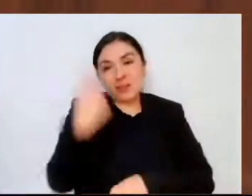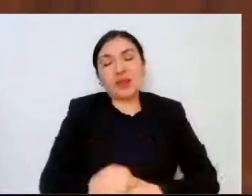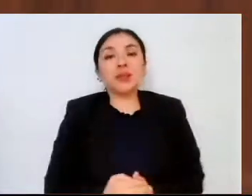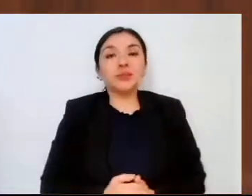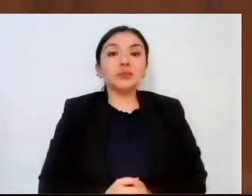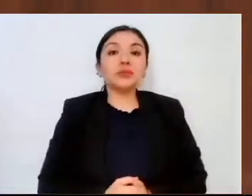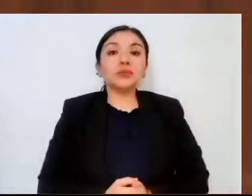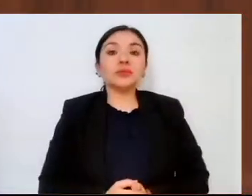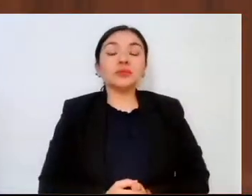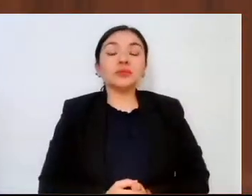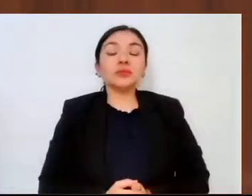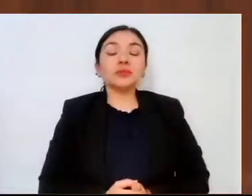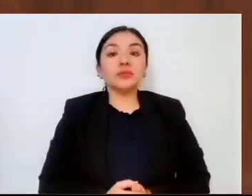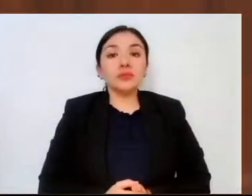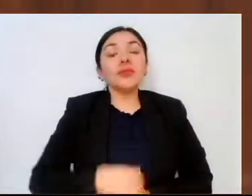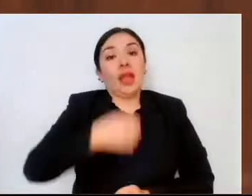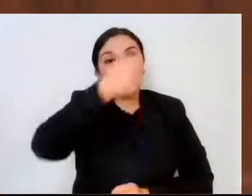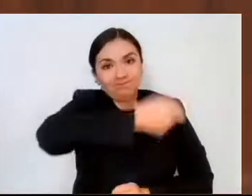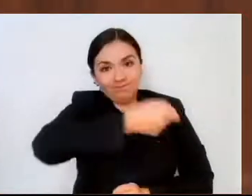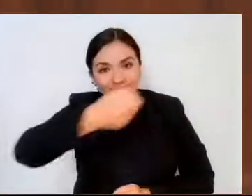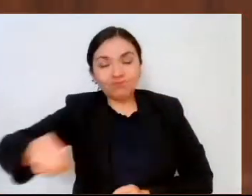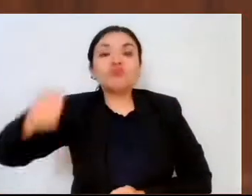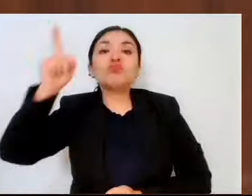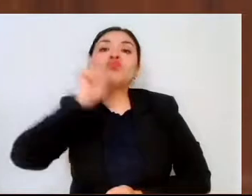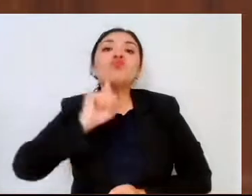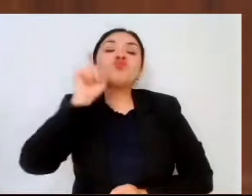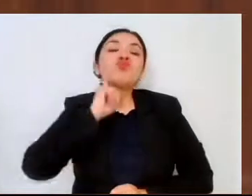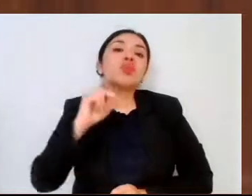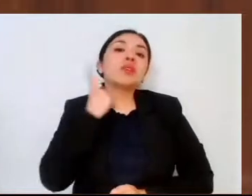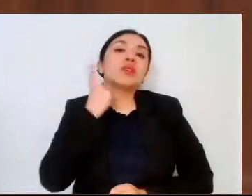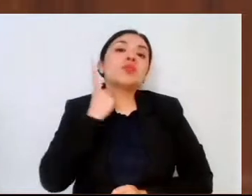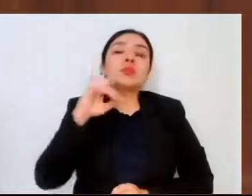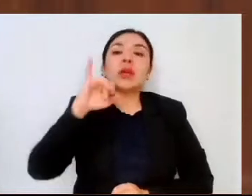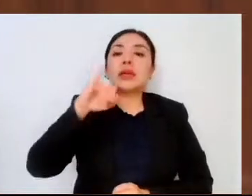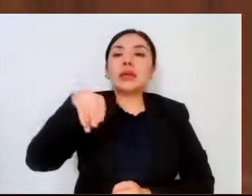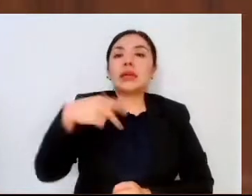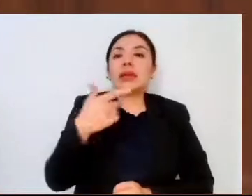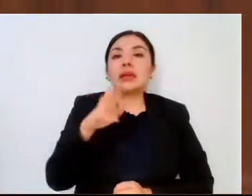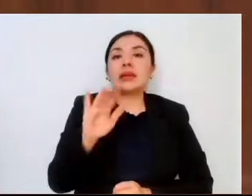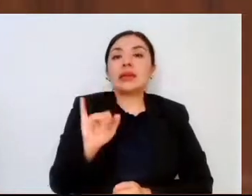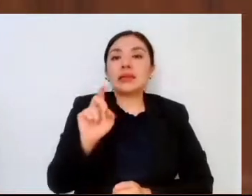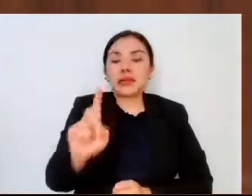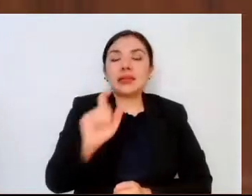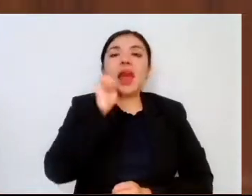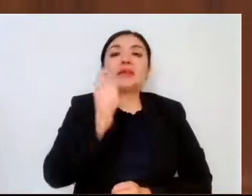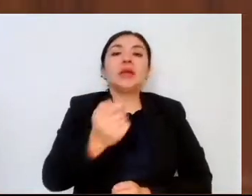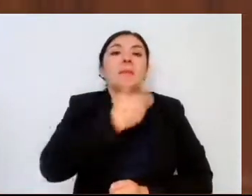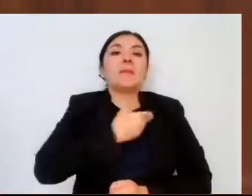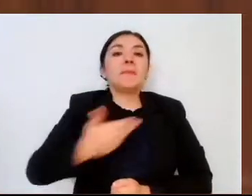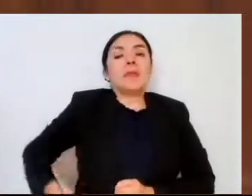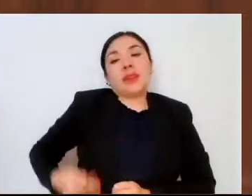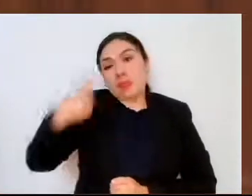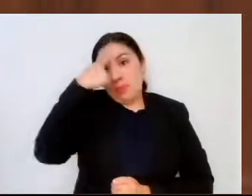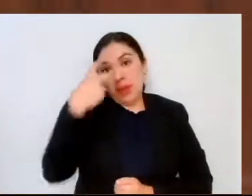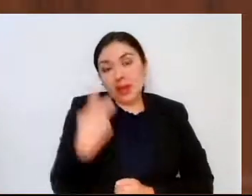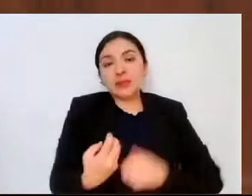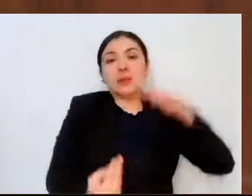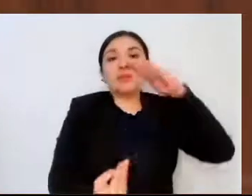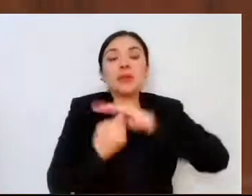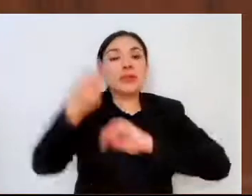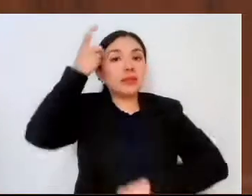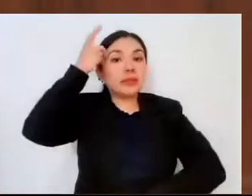Saludo a la diputada Ingrid Chemelonsky, presidenta de la mesa directiva,